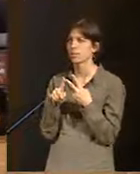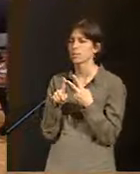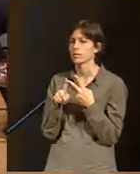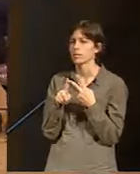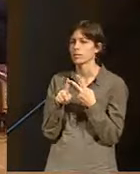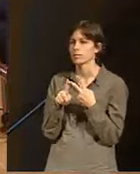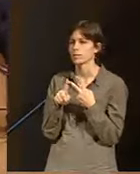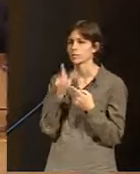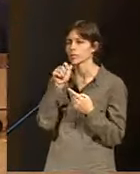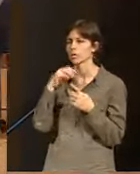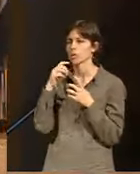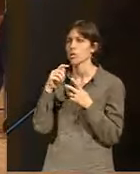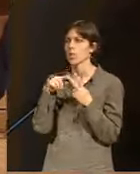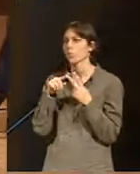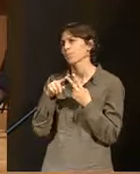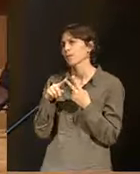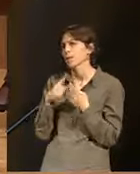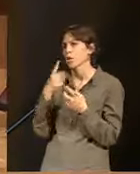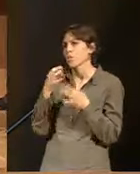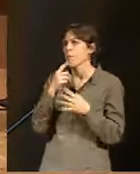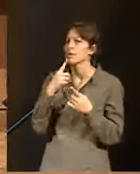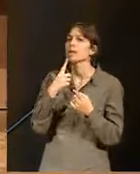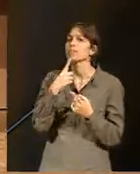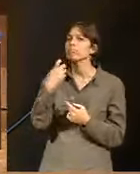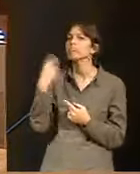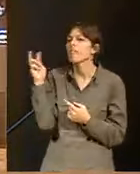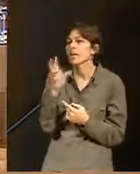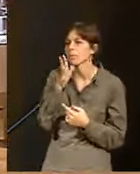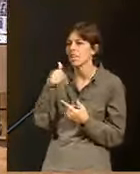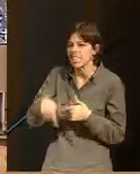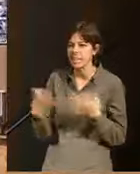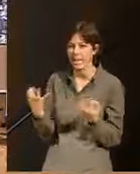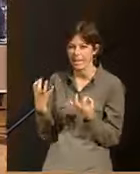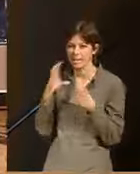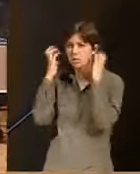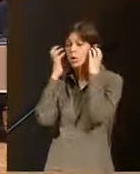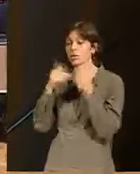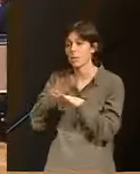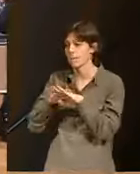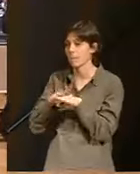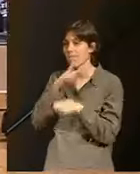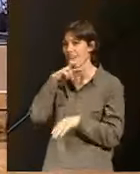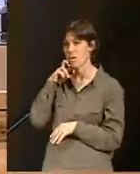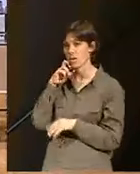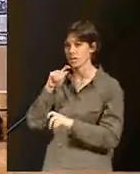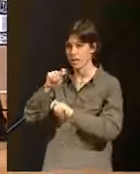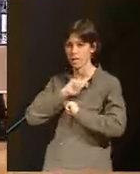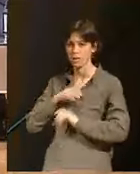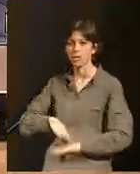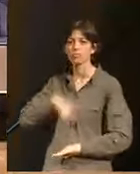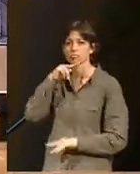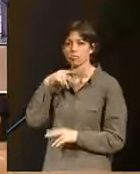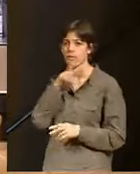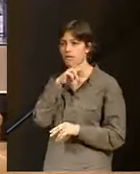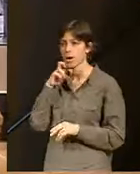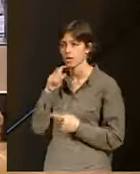este congreso? Y normalmente lo primero que contestas, la contestación rápida, es un congreso fundamentalmente de valores, ¿no? Y creo